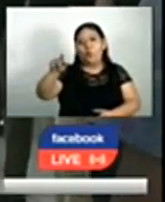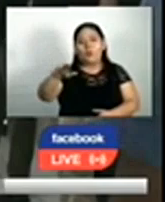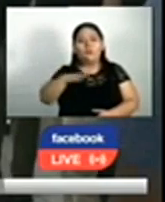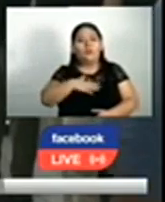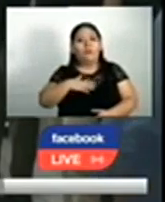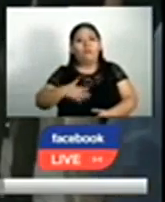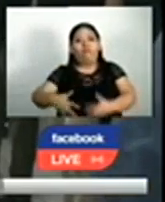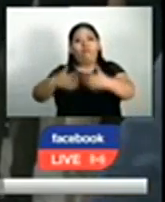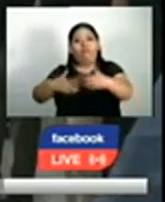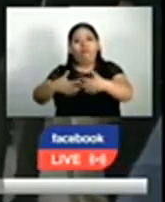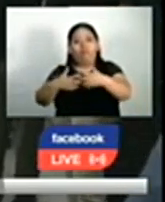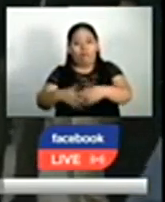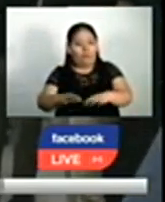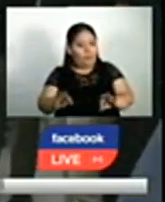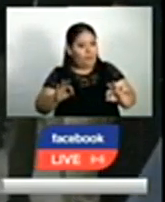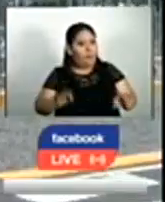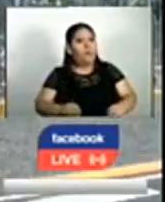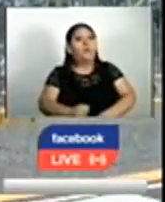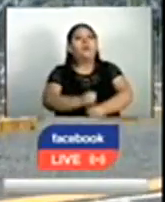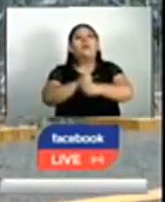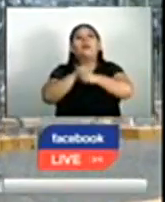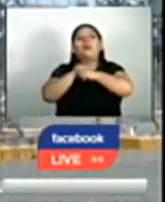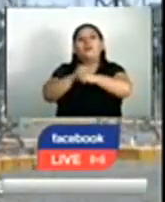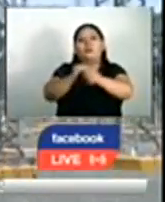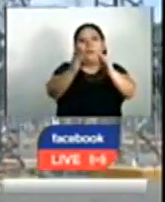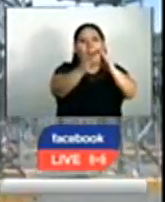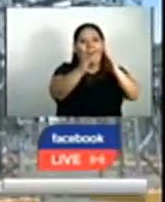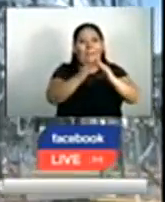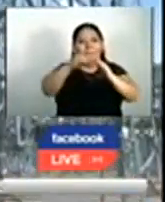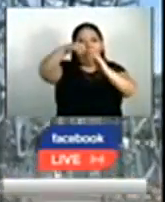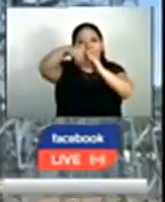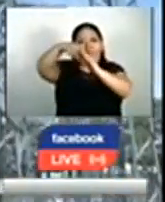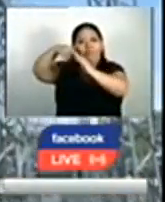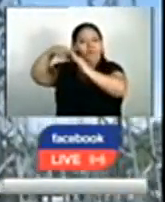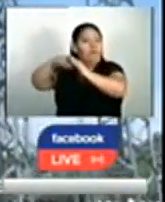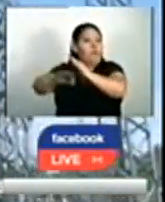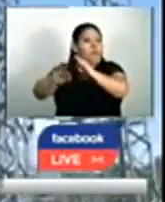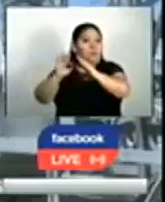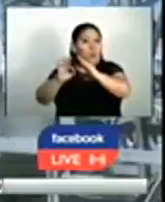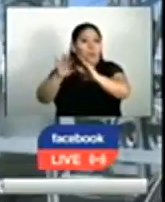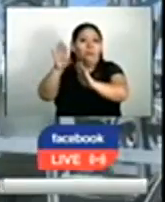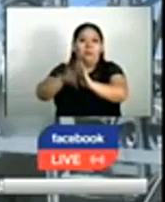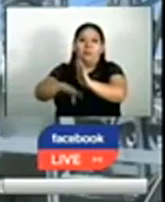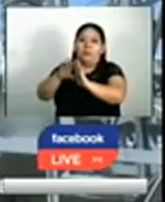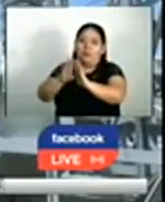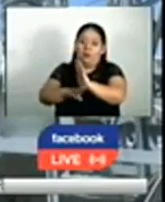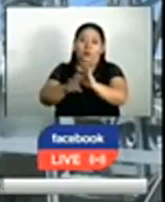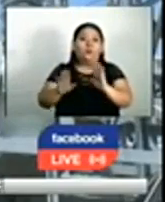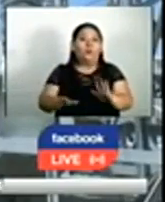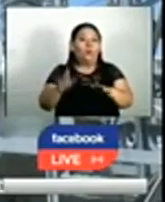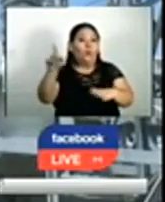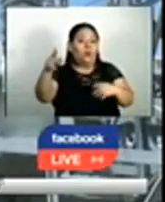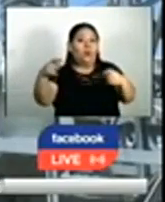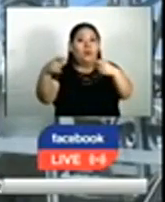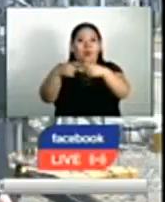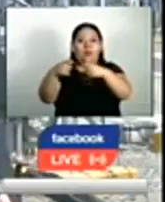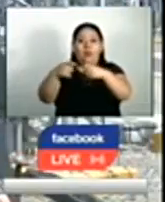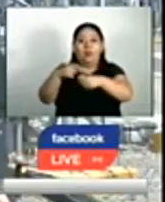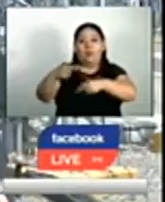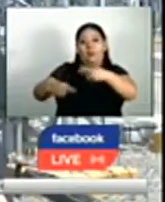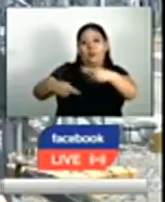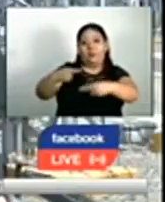subestaciones se garantiza un mejor servicio para la población y a bajo costo, ya que es energía renovable.